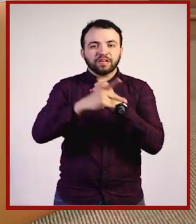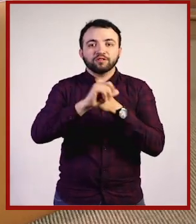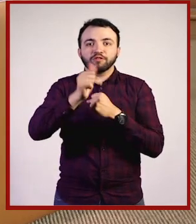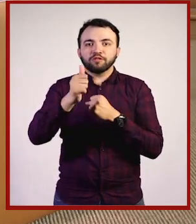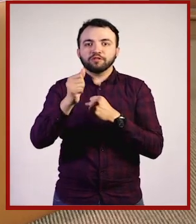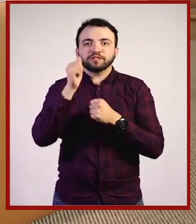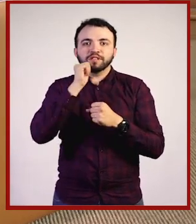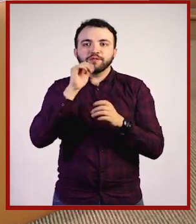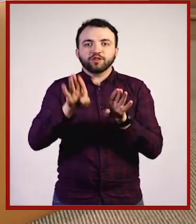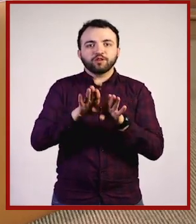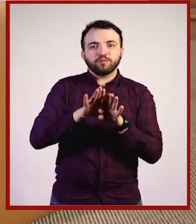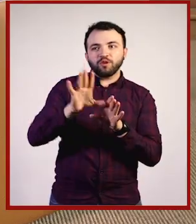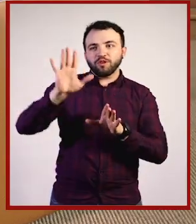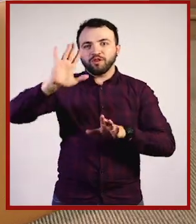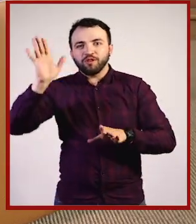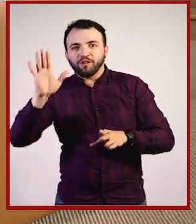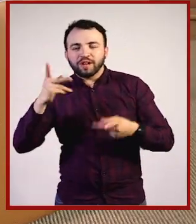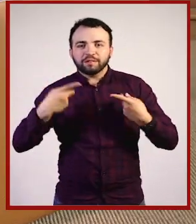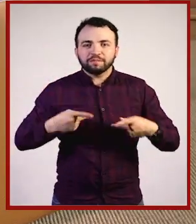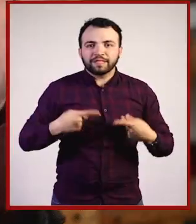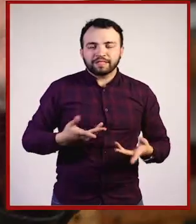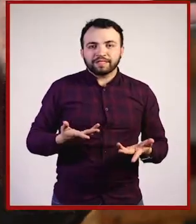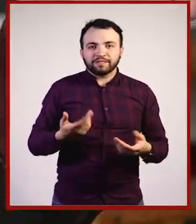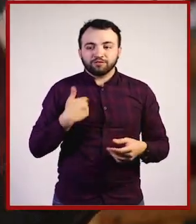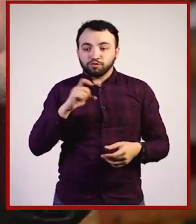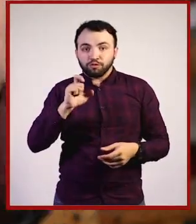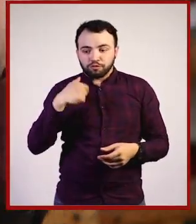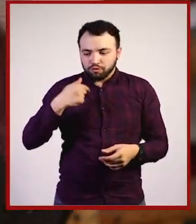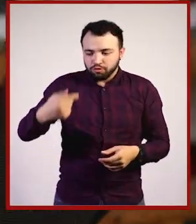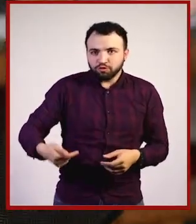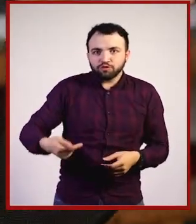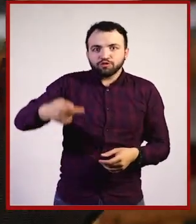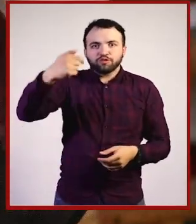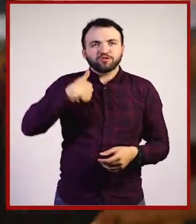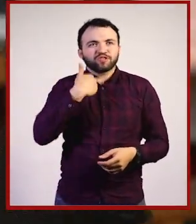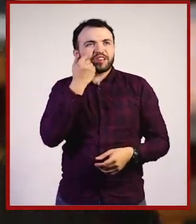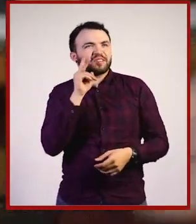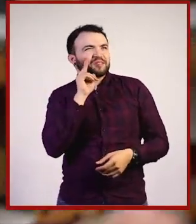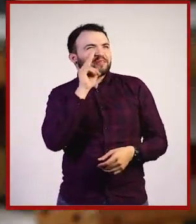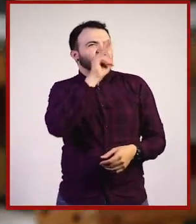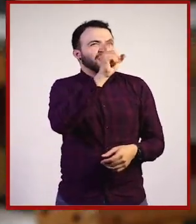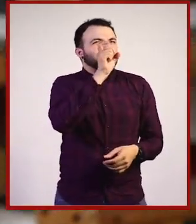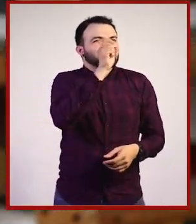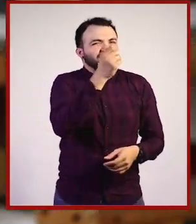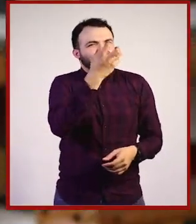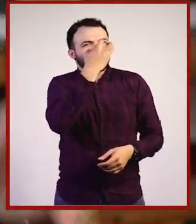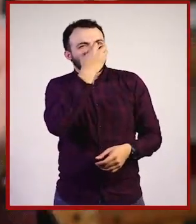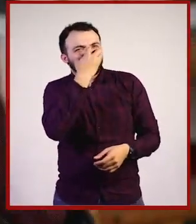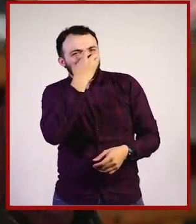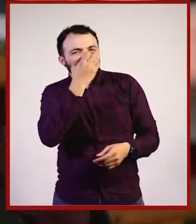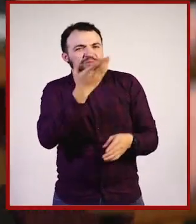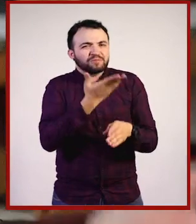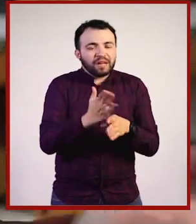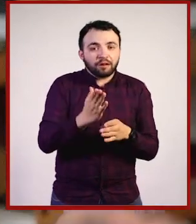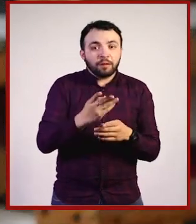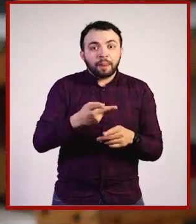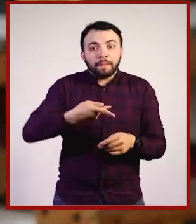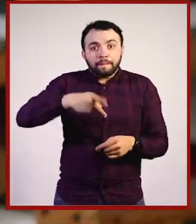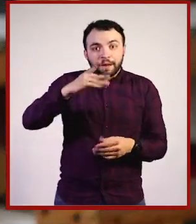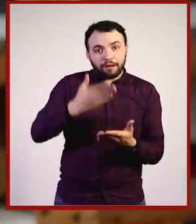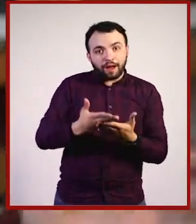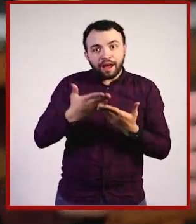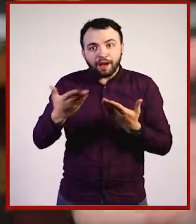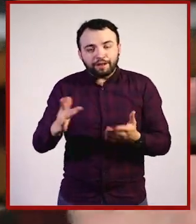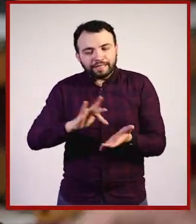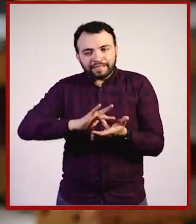encantaría ir de expedición a Alaska y ver morsas y osos polares y el hielo y todo. Bueno, nunca he ido a Alaska, pero ahora, gracias a las